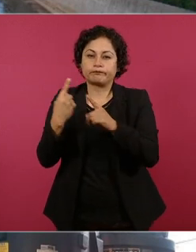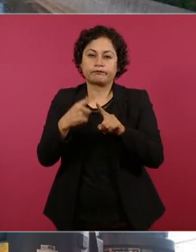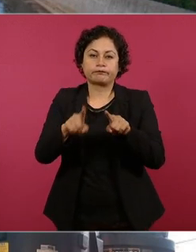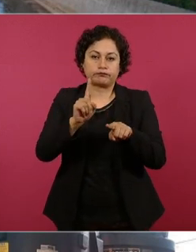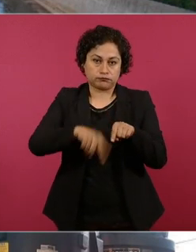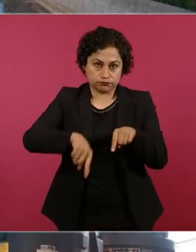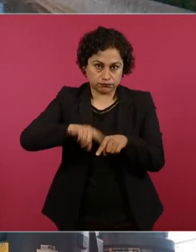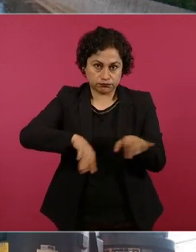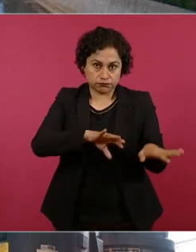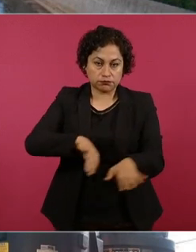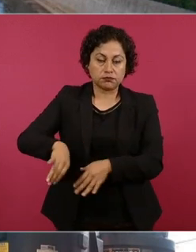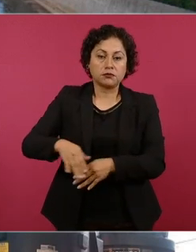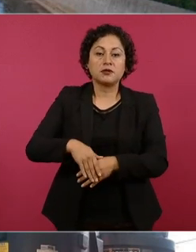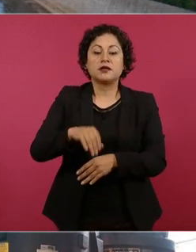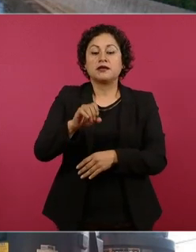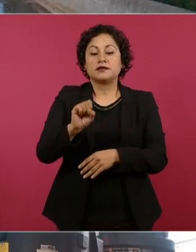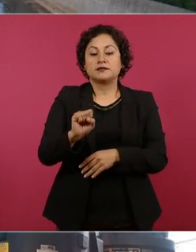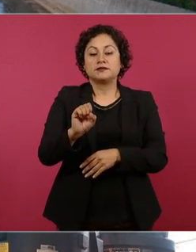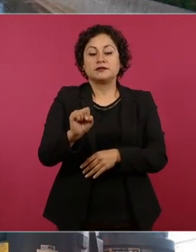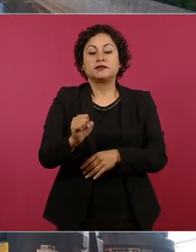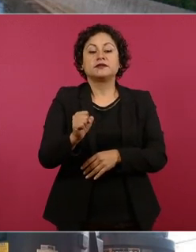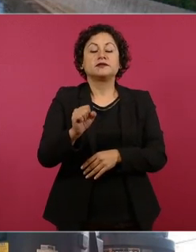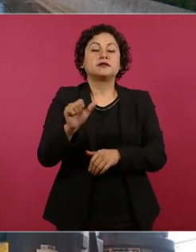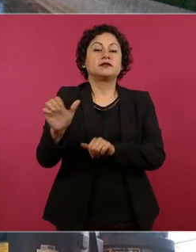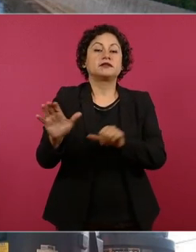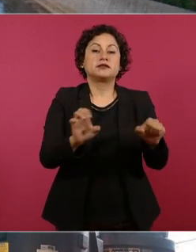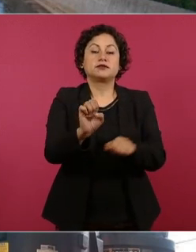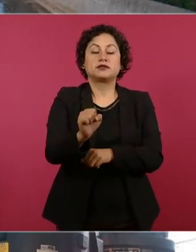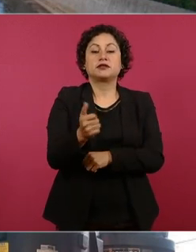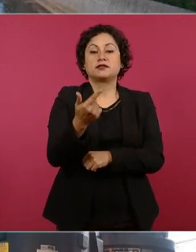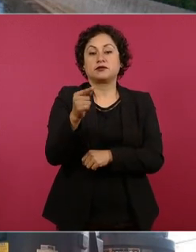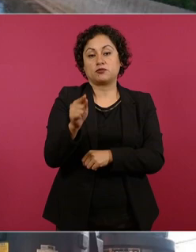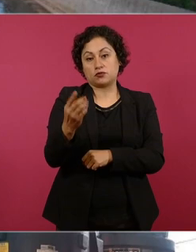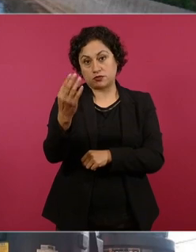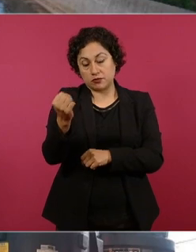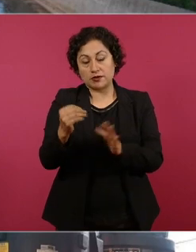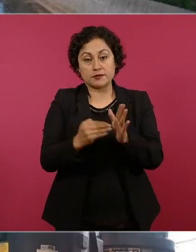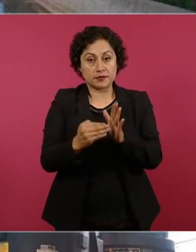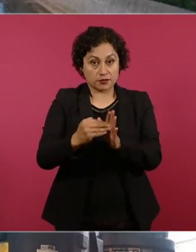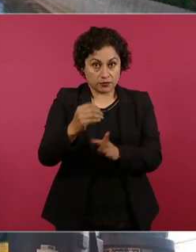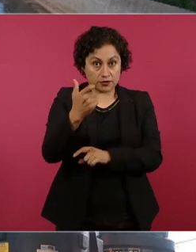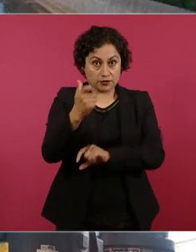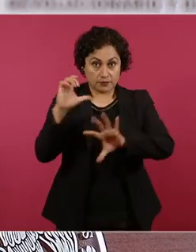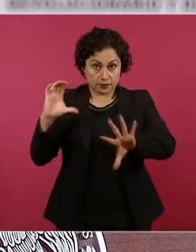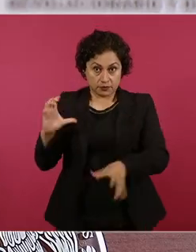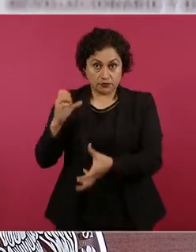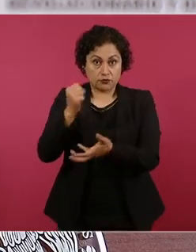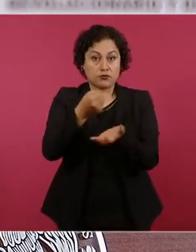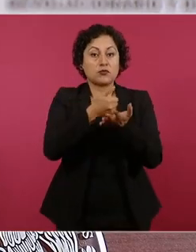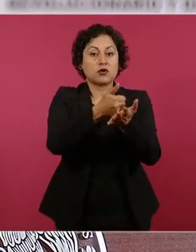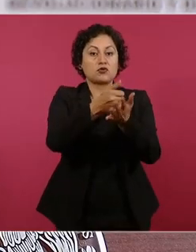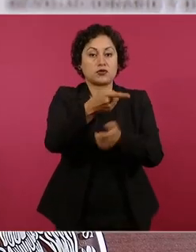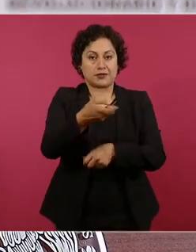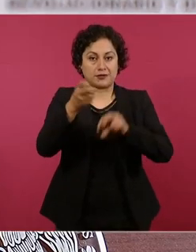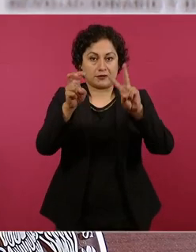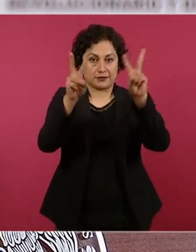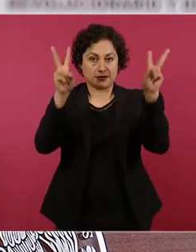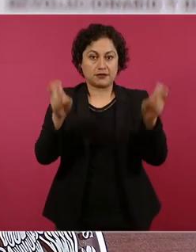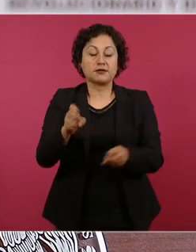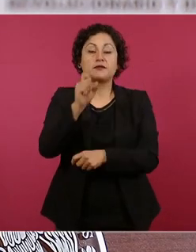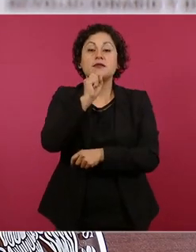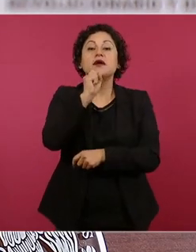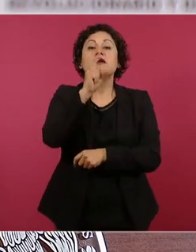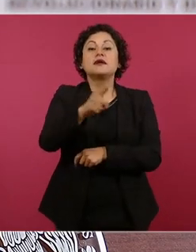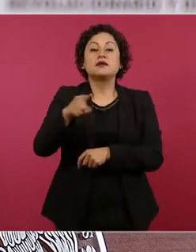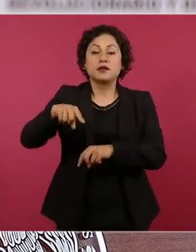667.9 millones de pesos y también se trabaja en la perforación de un